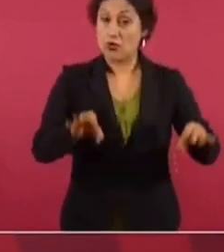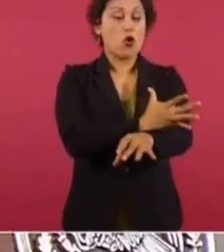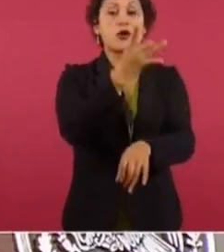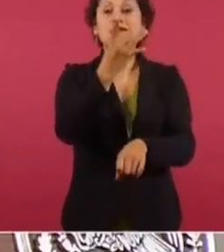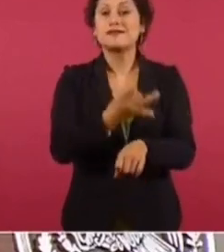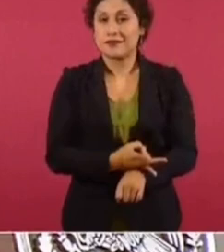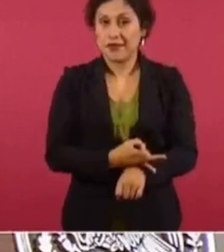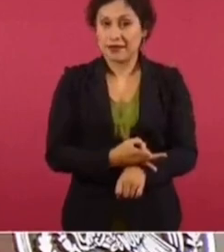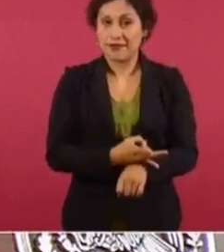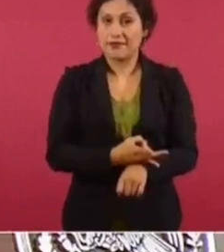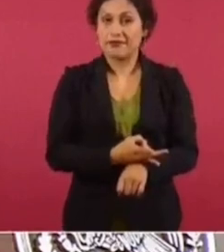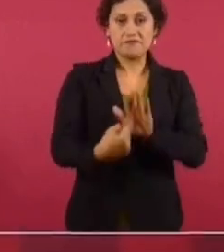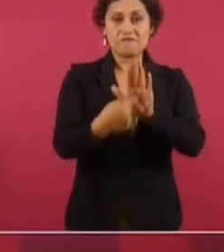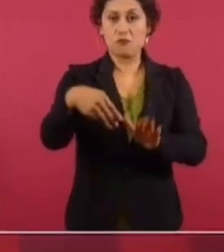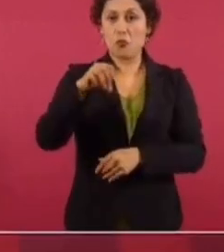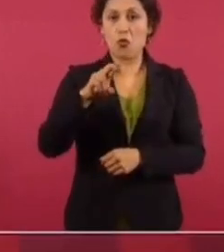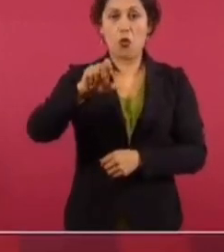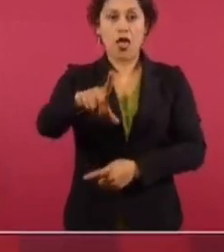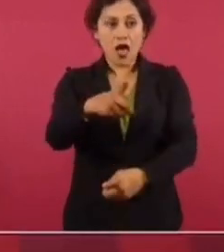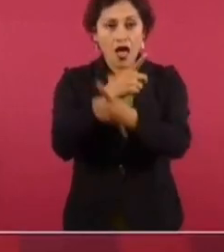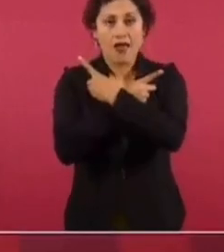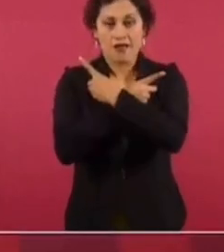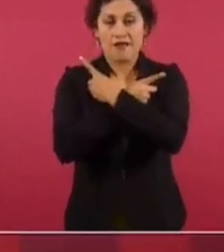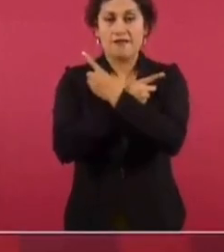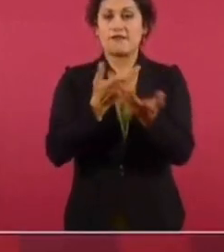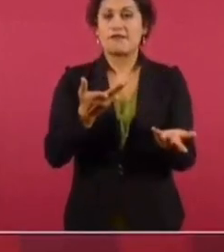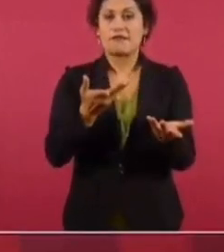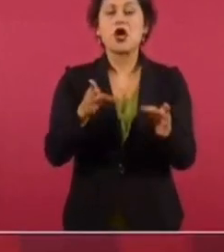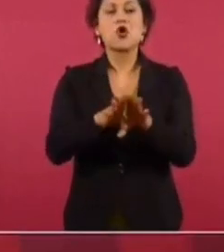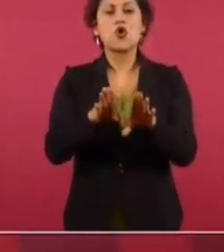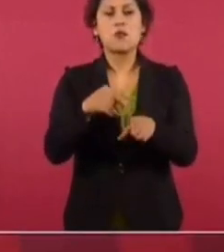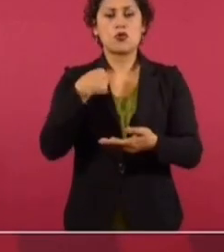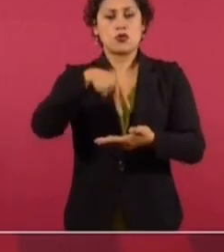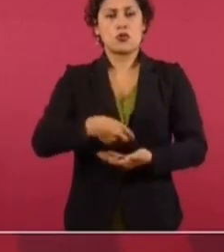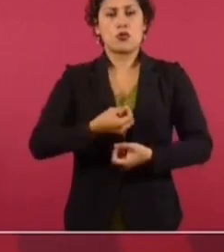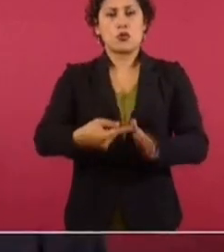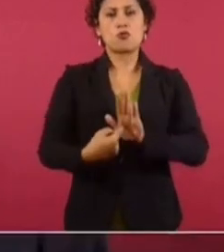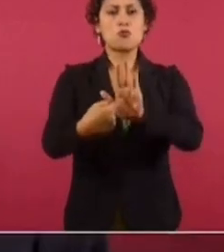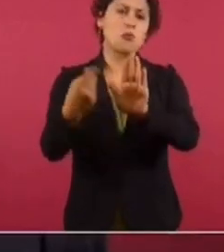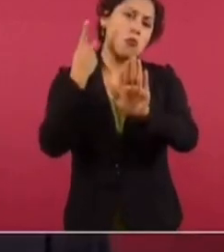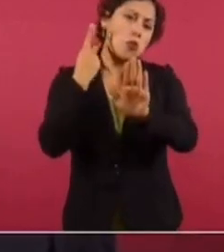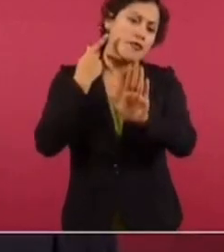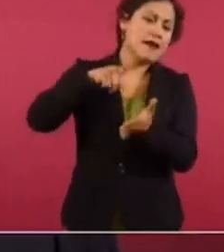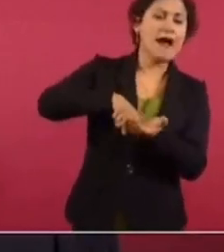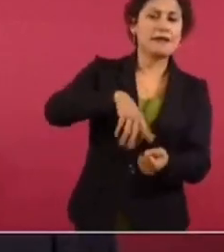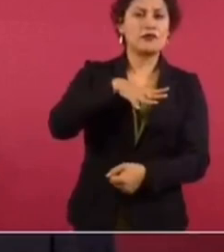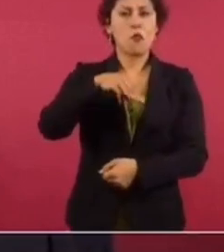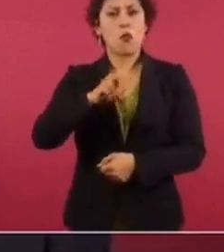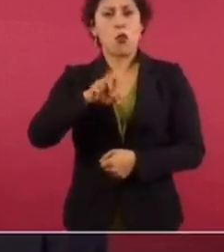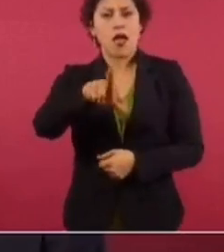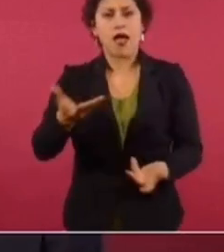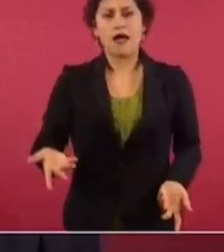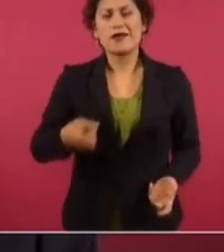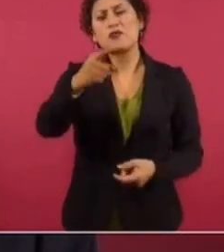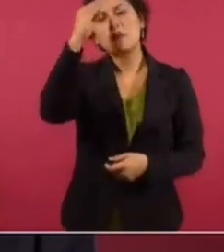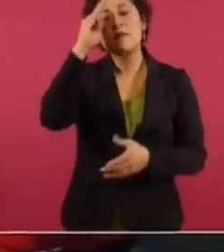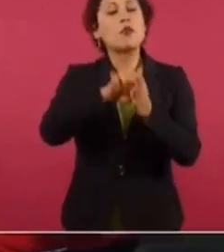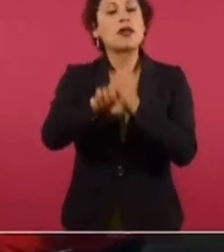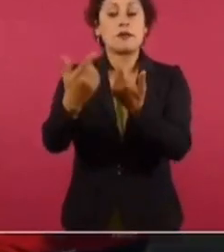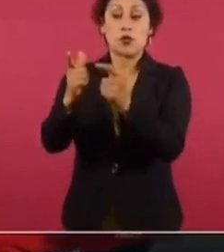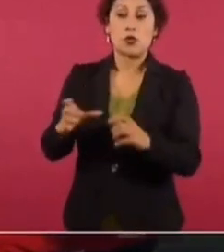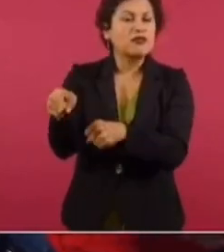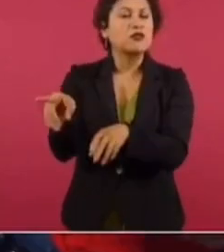honestidad, es muy importante la autoridad moral. No se puede tener autoridad política si no se tiene autoridad moral. ¿Cómo enfrenta uno a una mafia